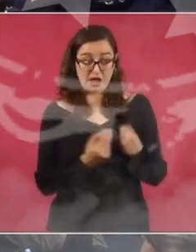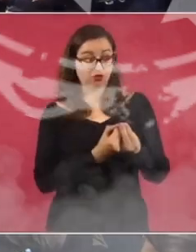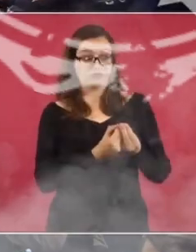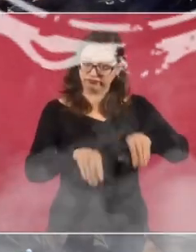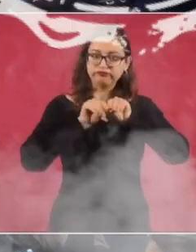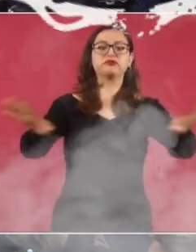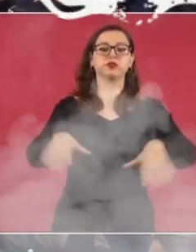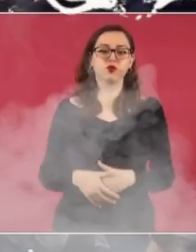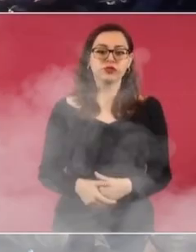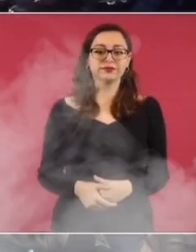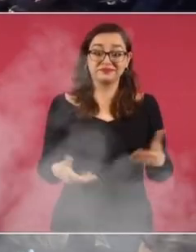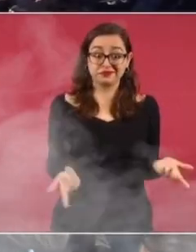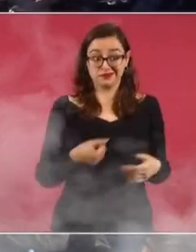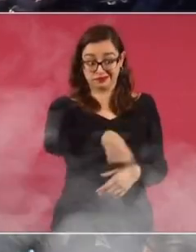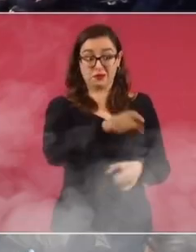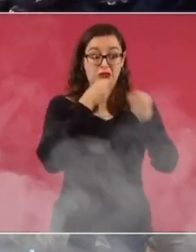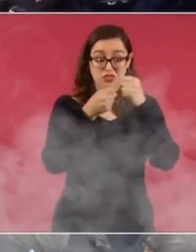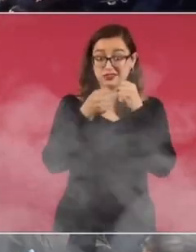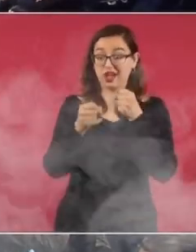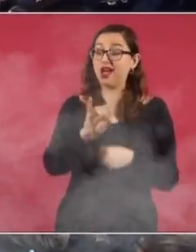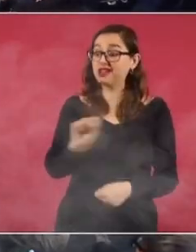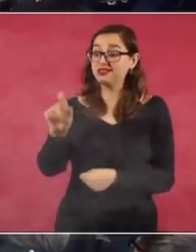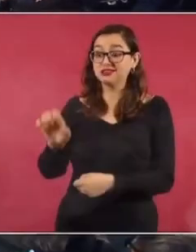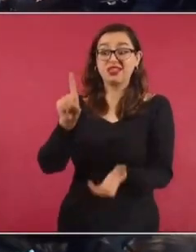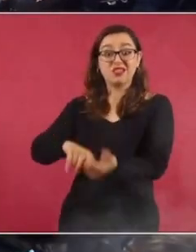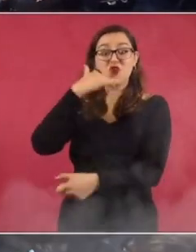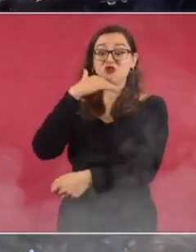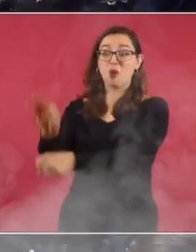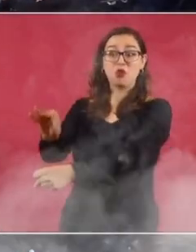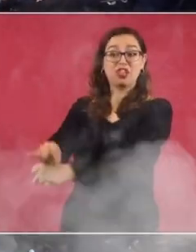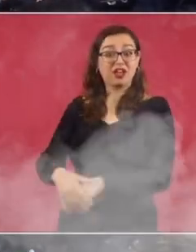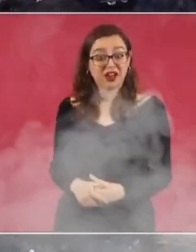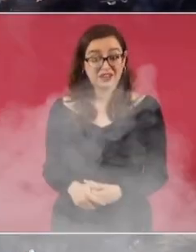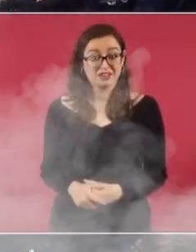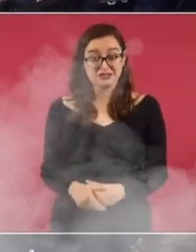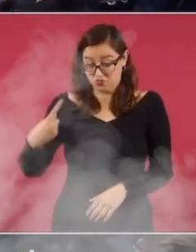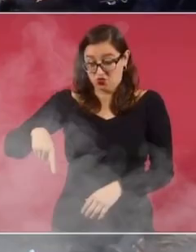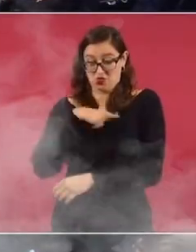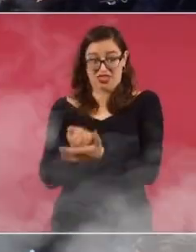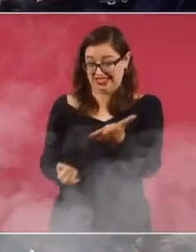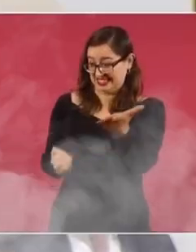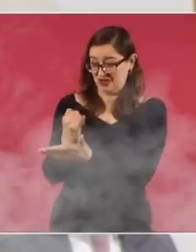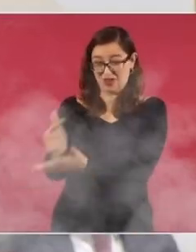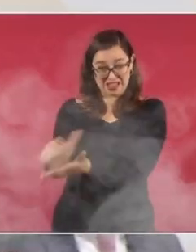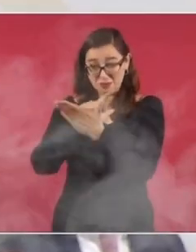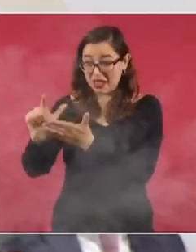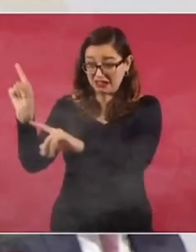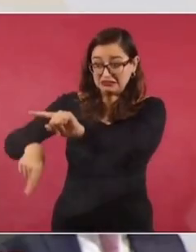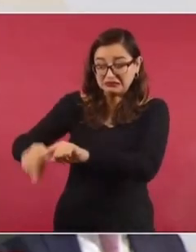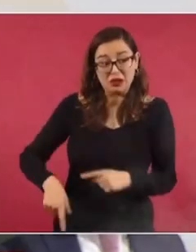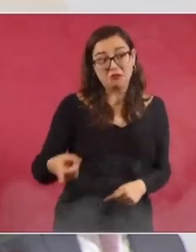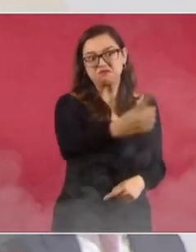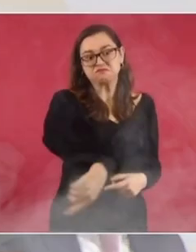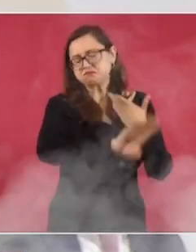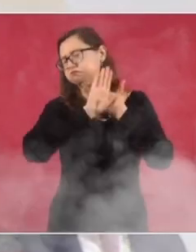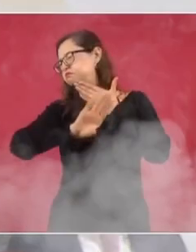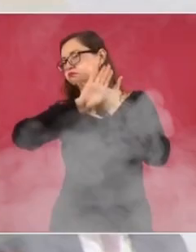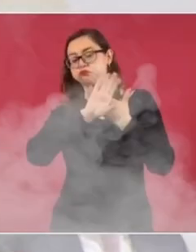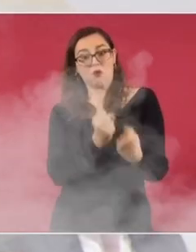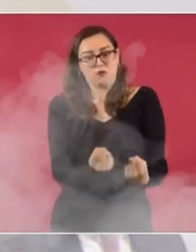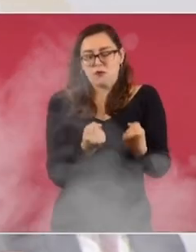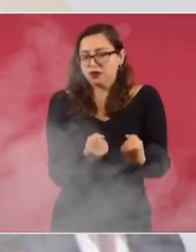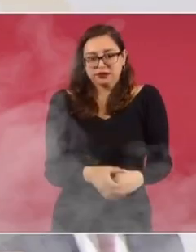Para que vean lo que produce una decisión de limpiar